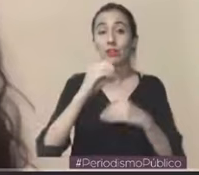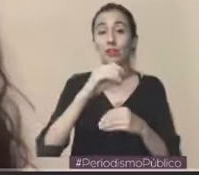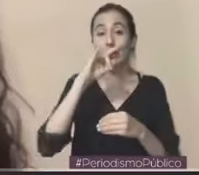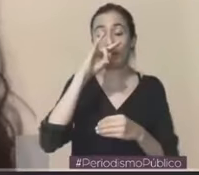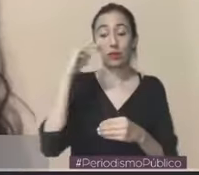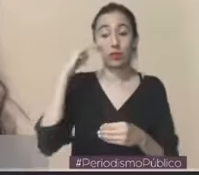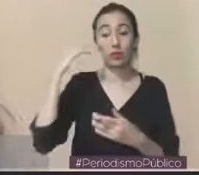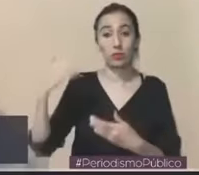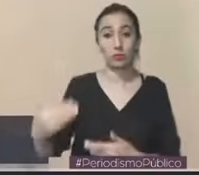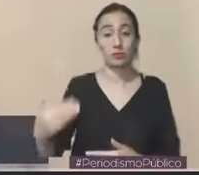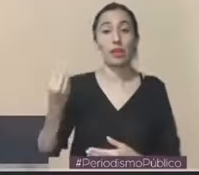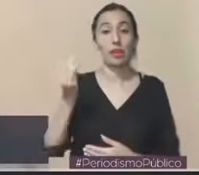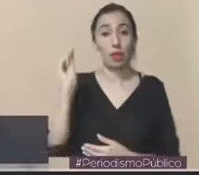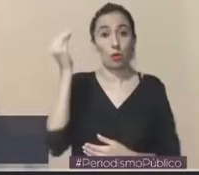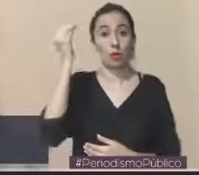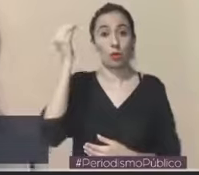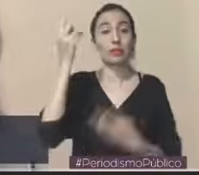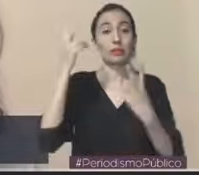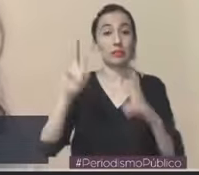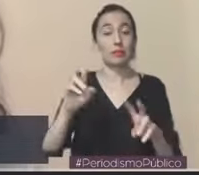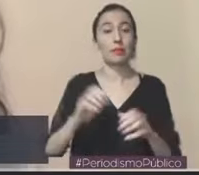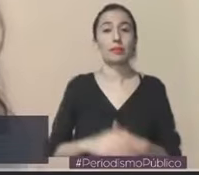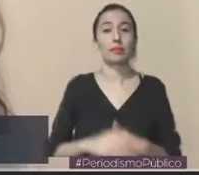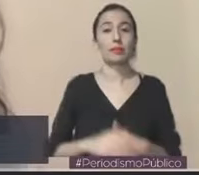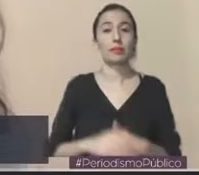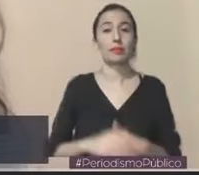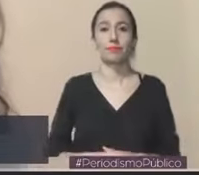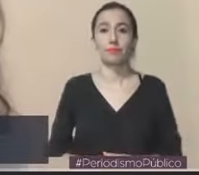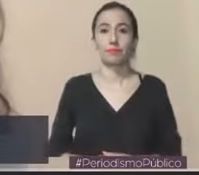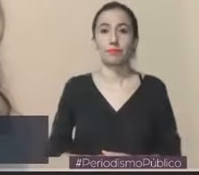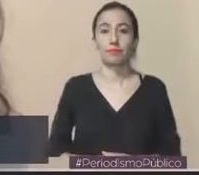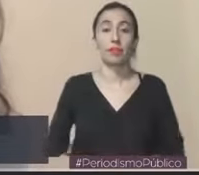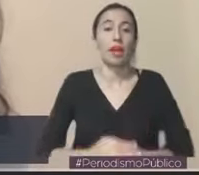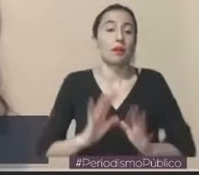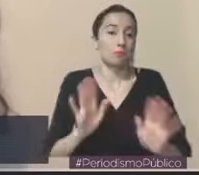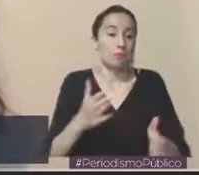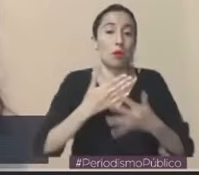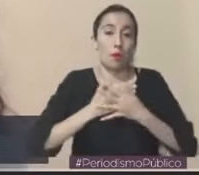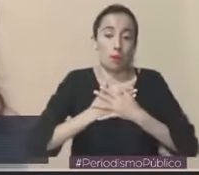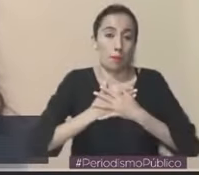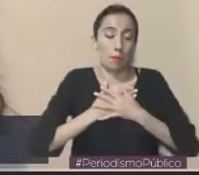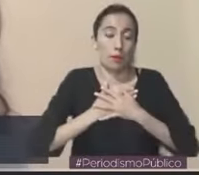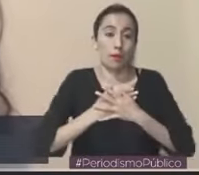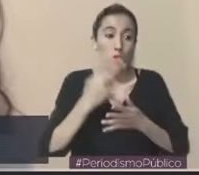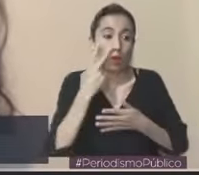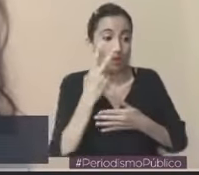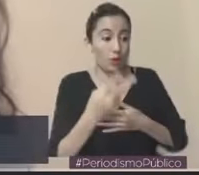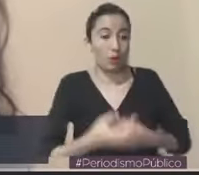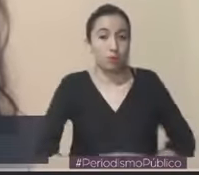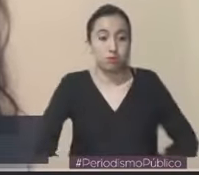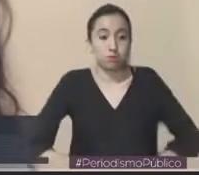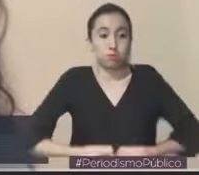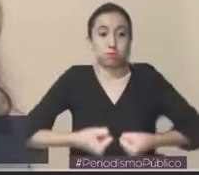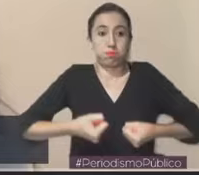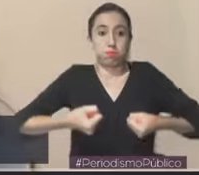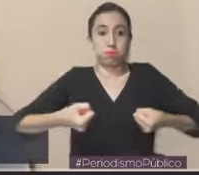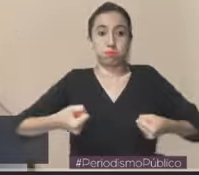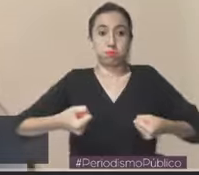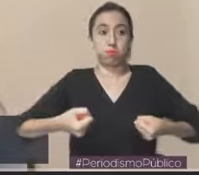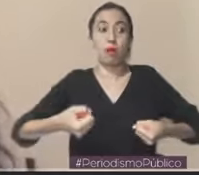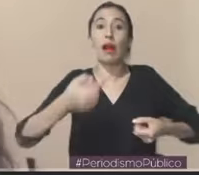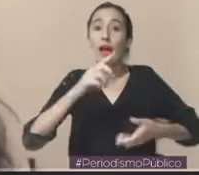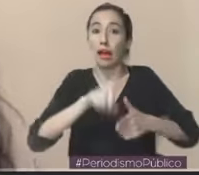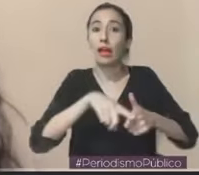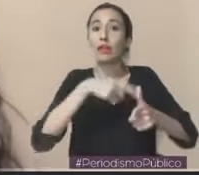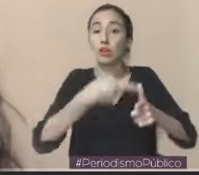Si es que mi niño ganó peso durante la pandemia y quiero que reduzca peso, pues le brindo leche descremada. Puede ser